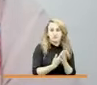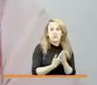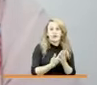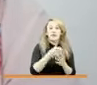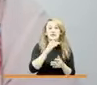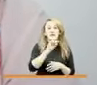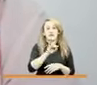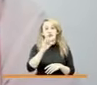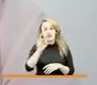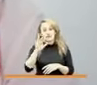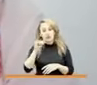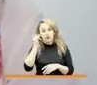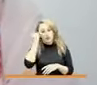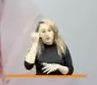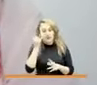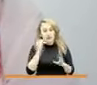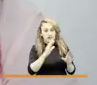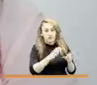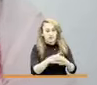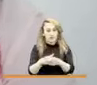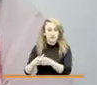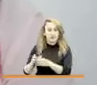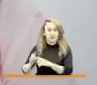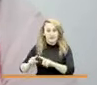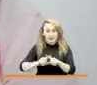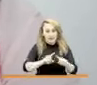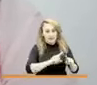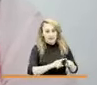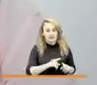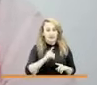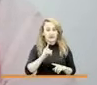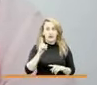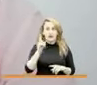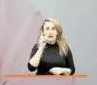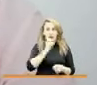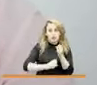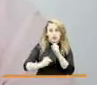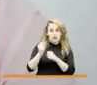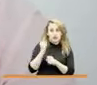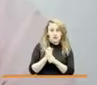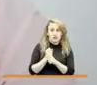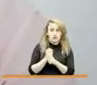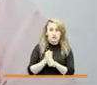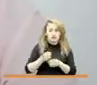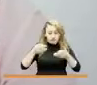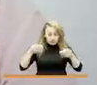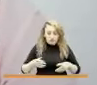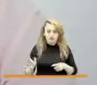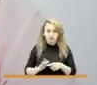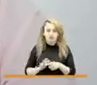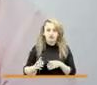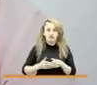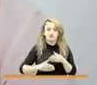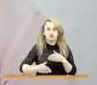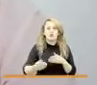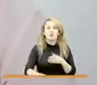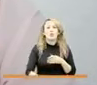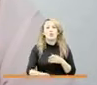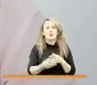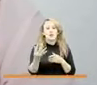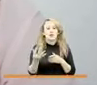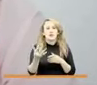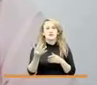tenemos de estas 35 iniciativas el año anterior se ejecutaron aproximadamente